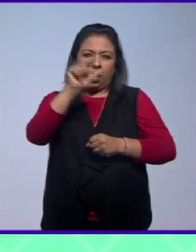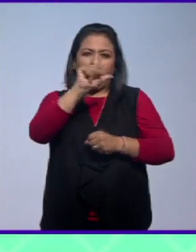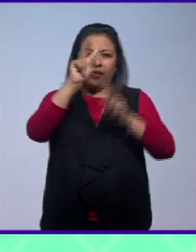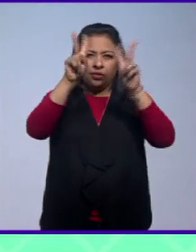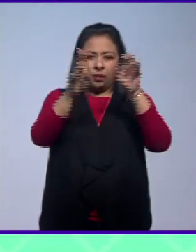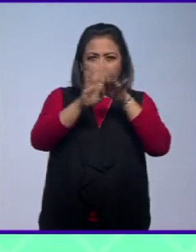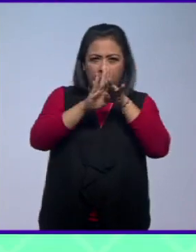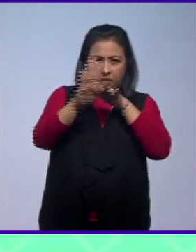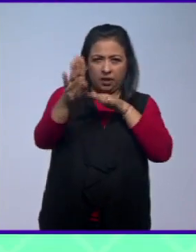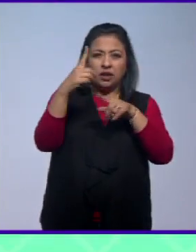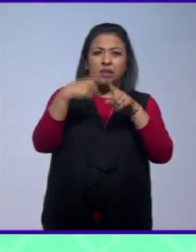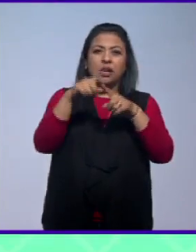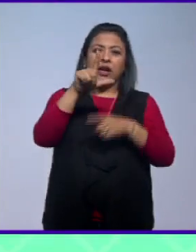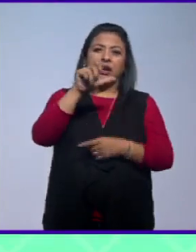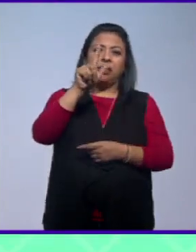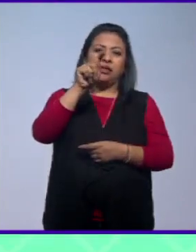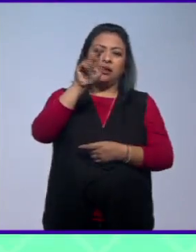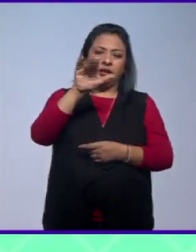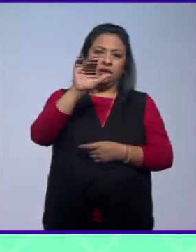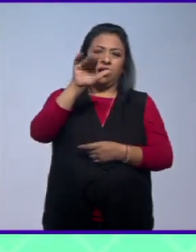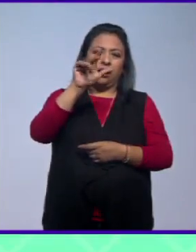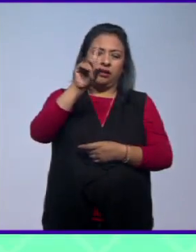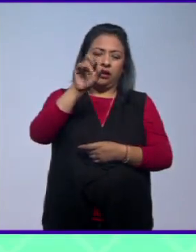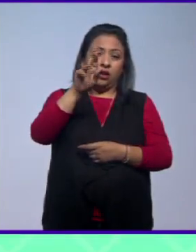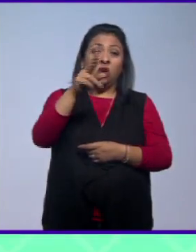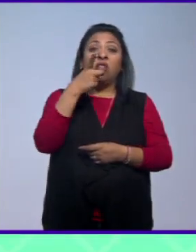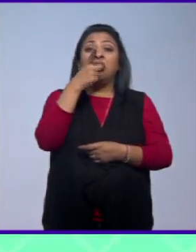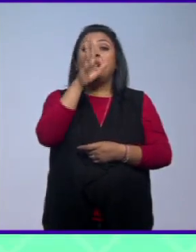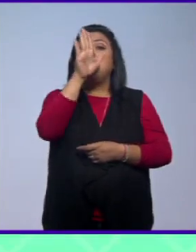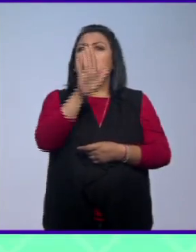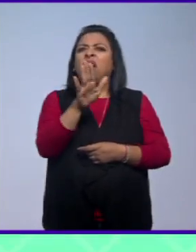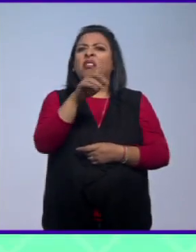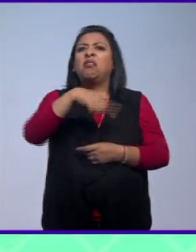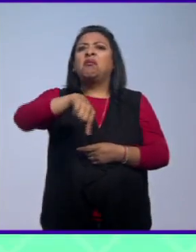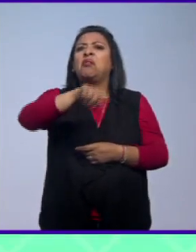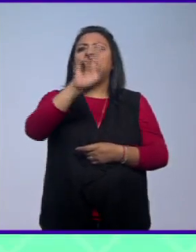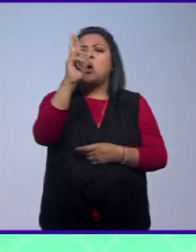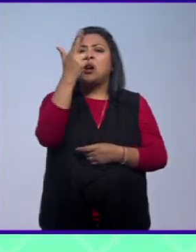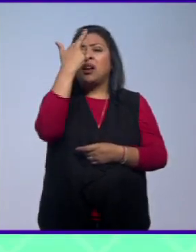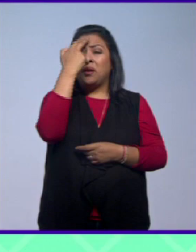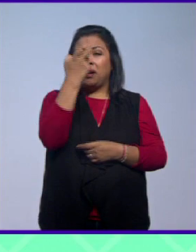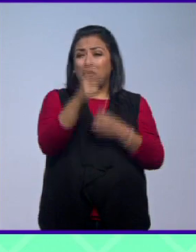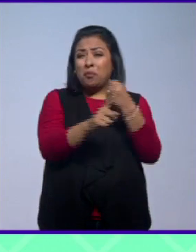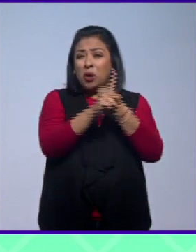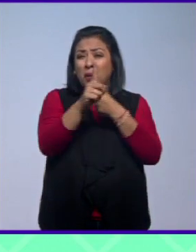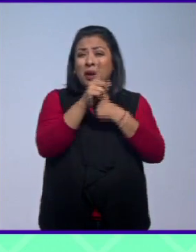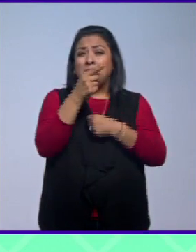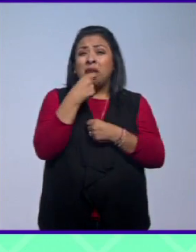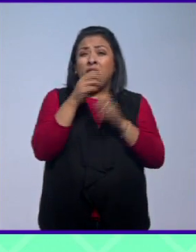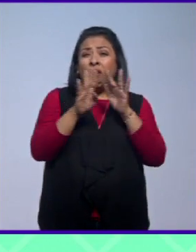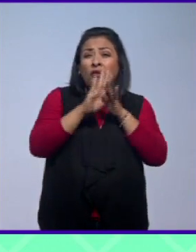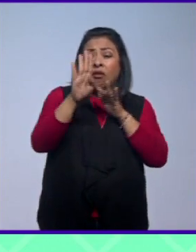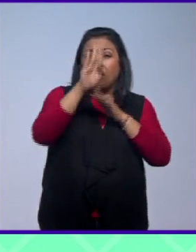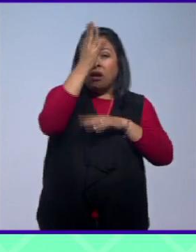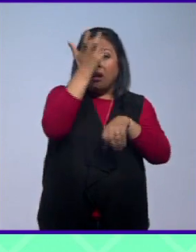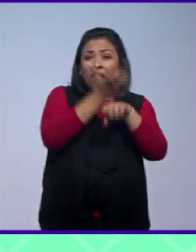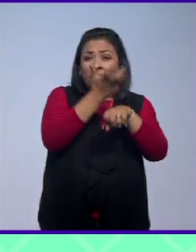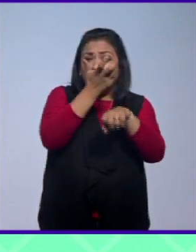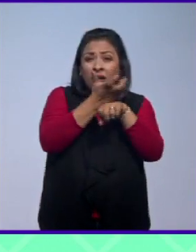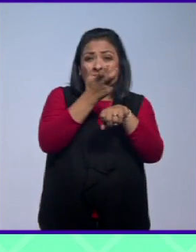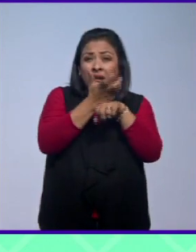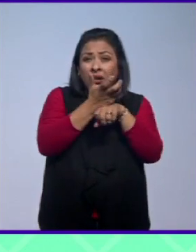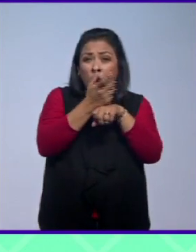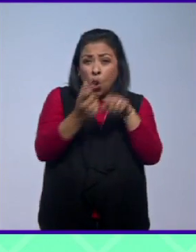migración Leticia Calderón Chelius parece que nadie recuerda que la crisis de niños migrantes en Estados Unidos